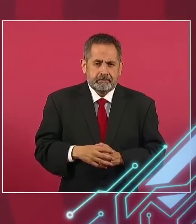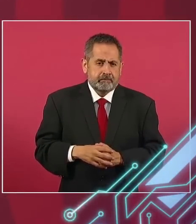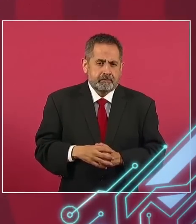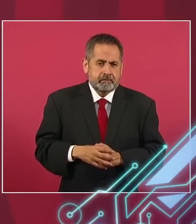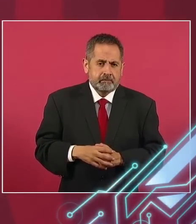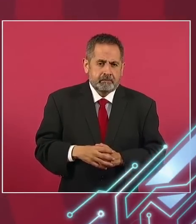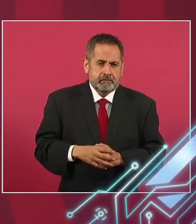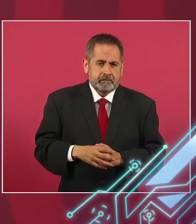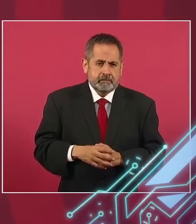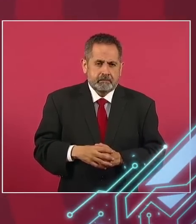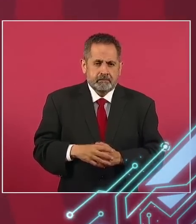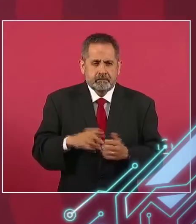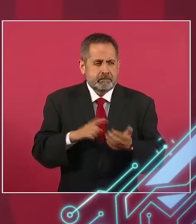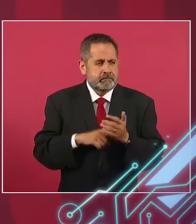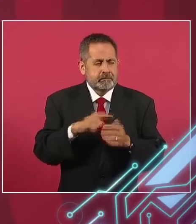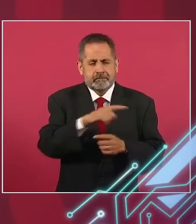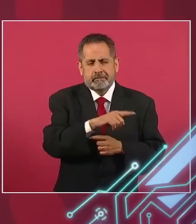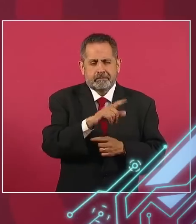Por Nazar Aro.